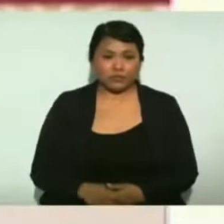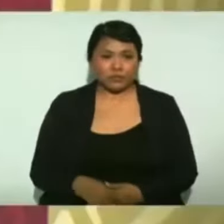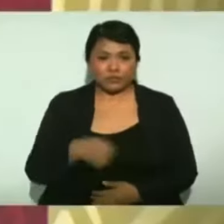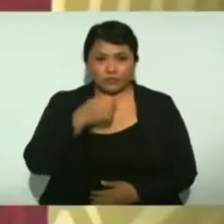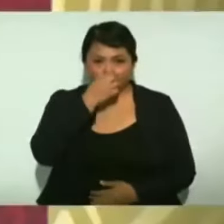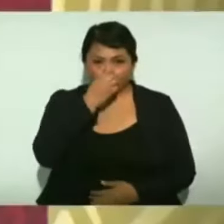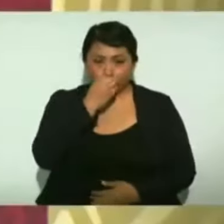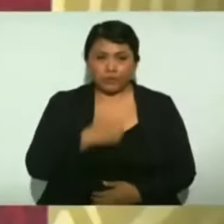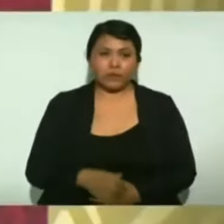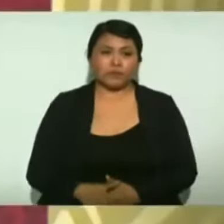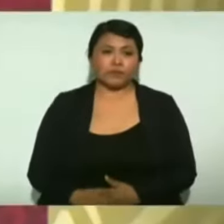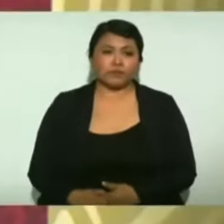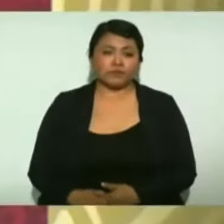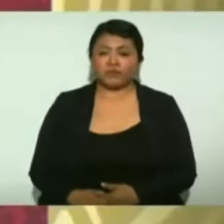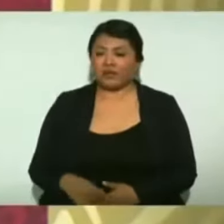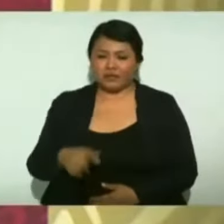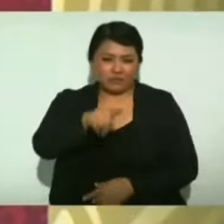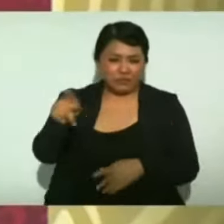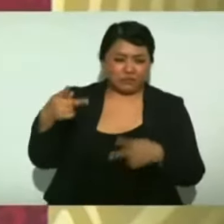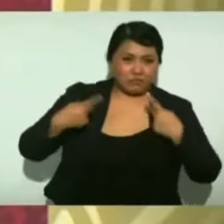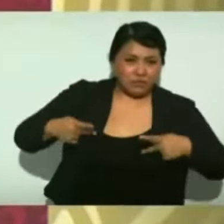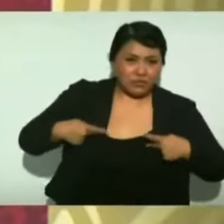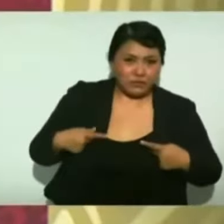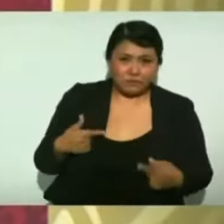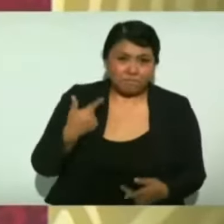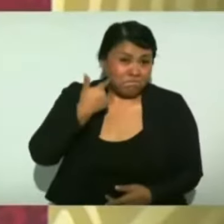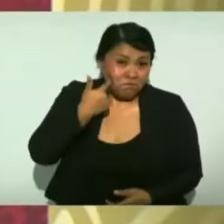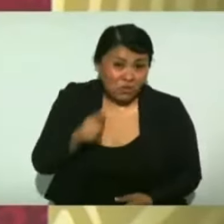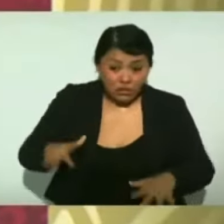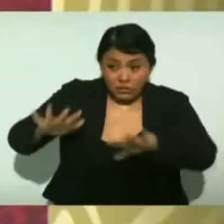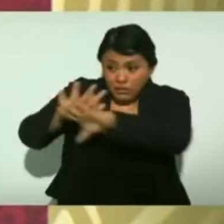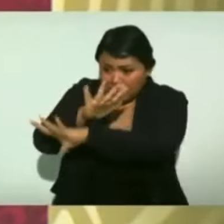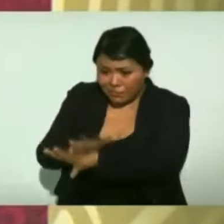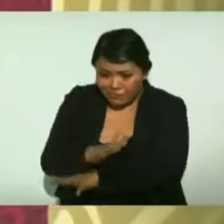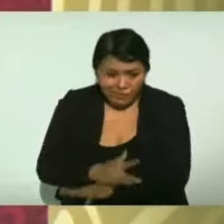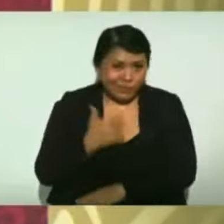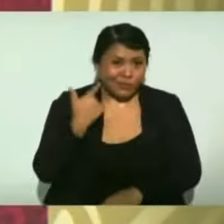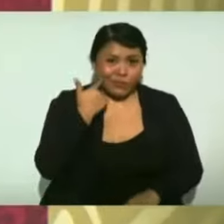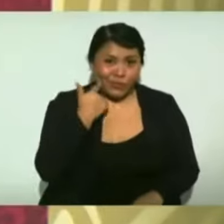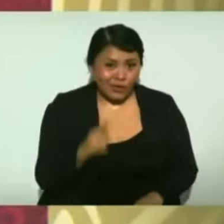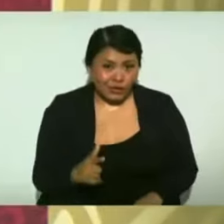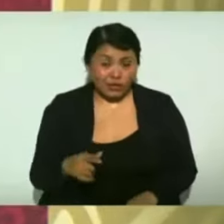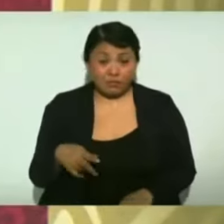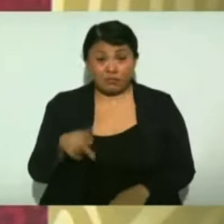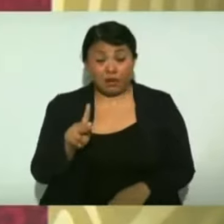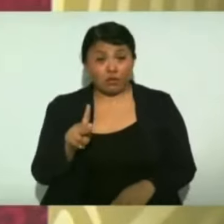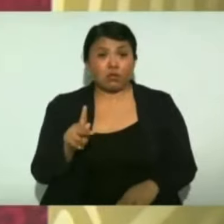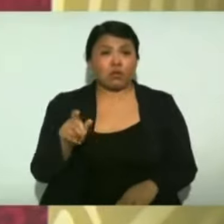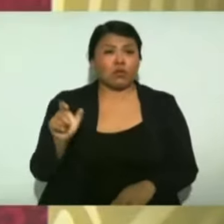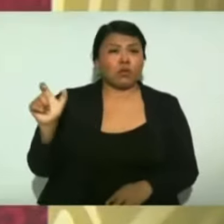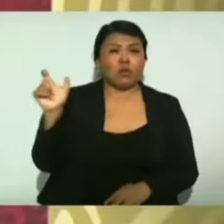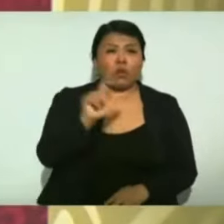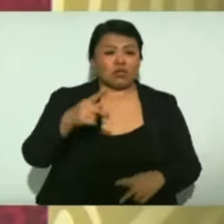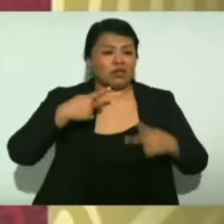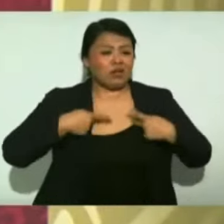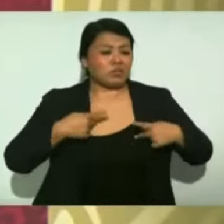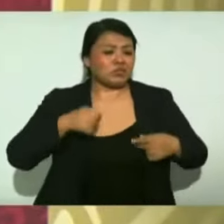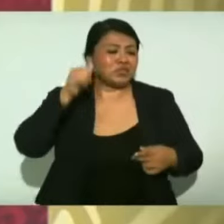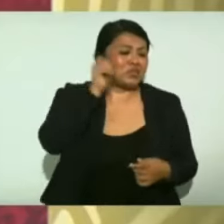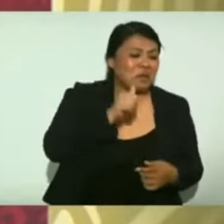no querían cambios y cuando los conservadores están